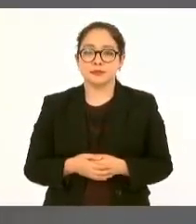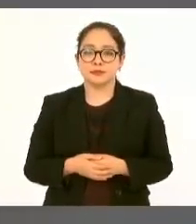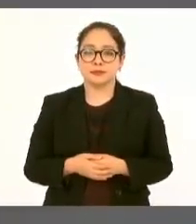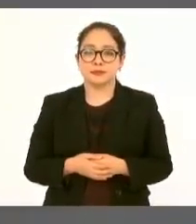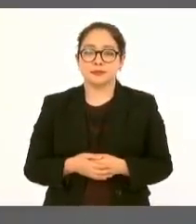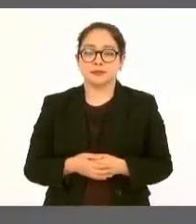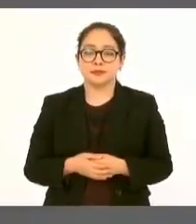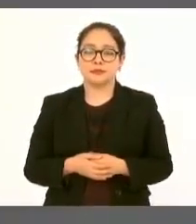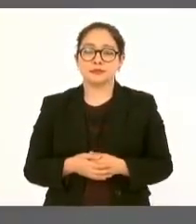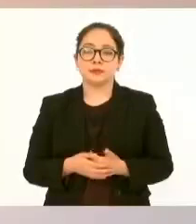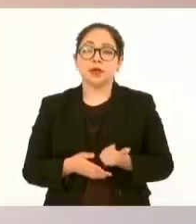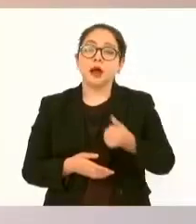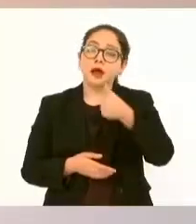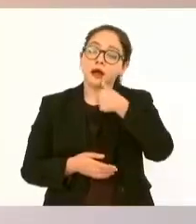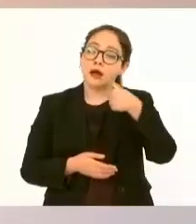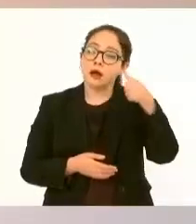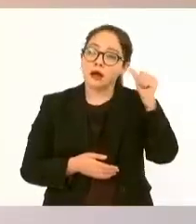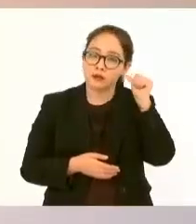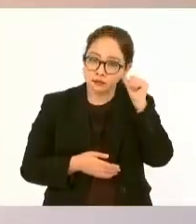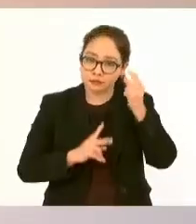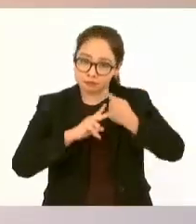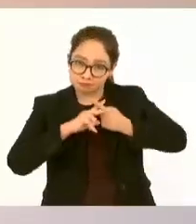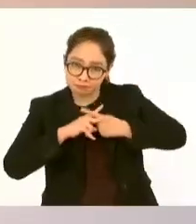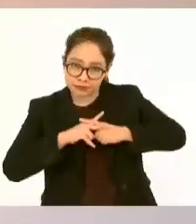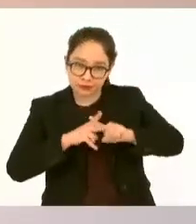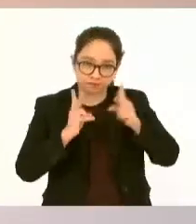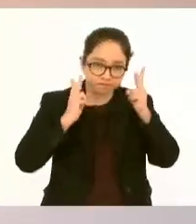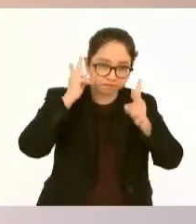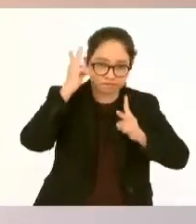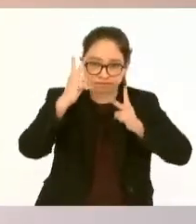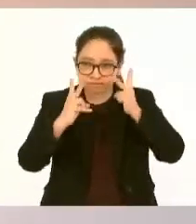evaluaciones de los programas de bienestar.